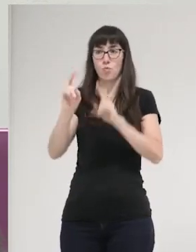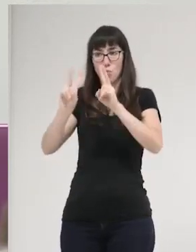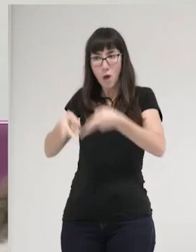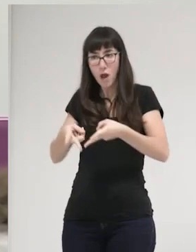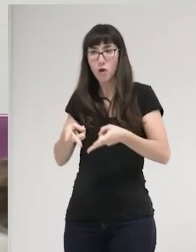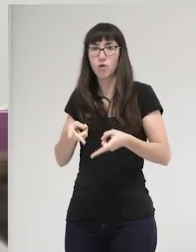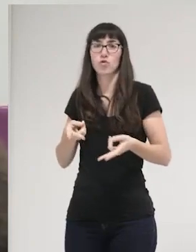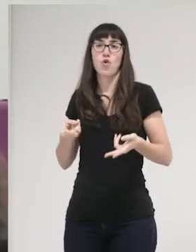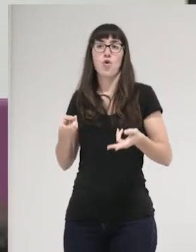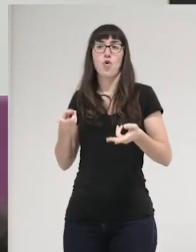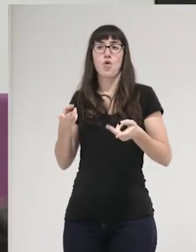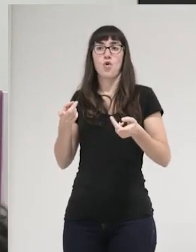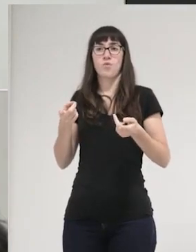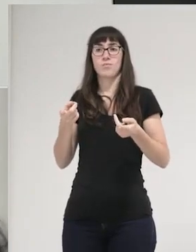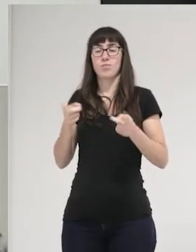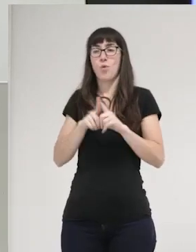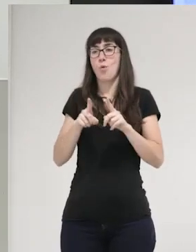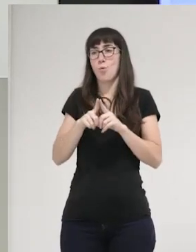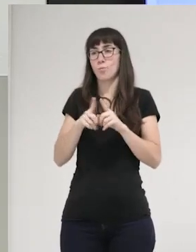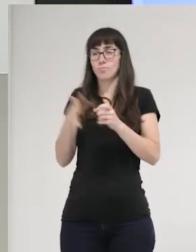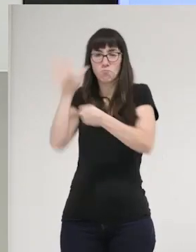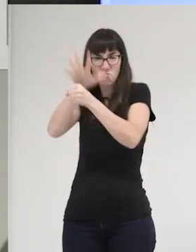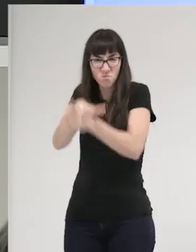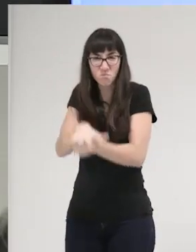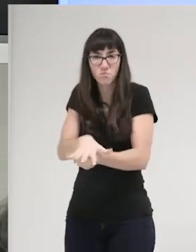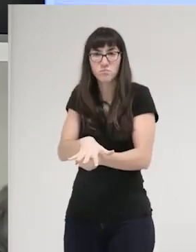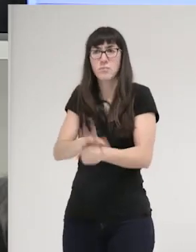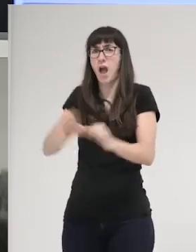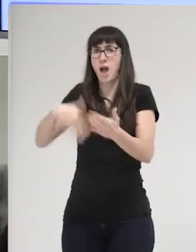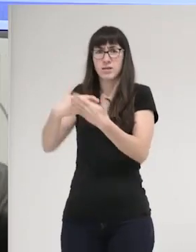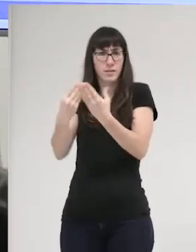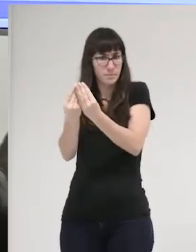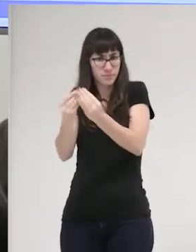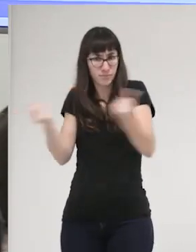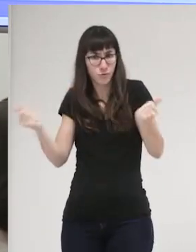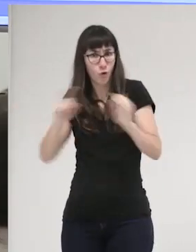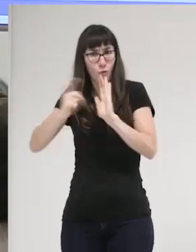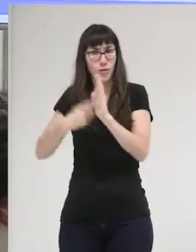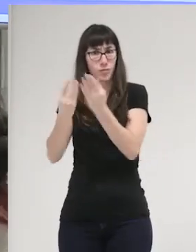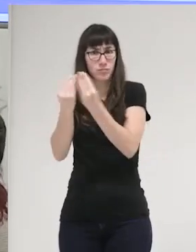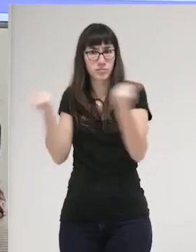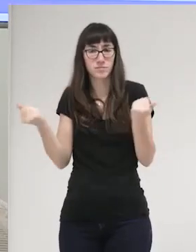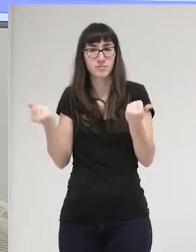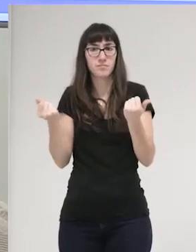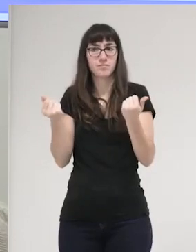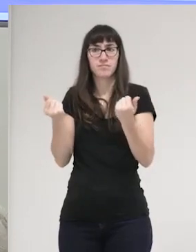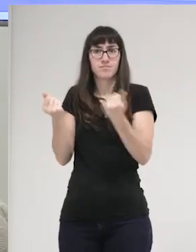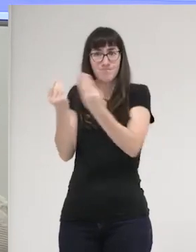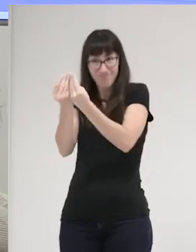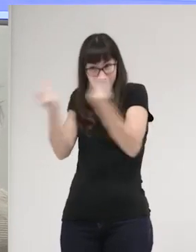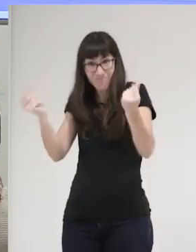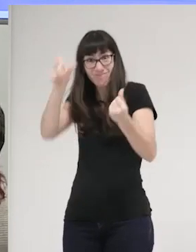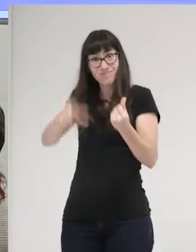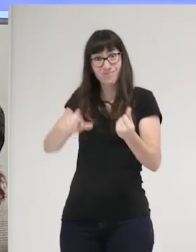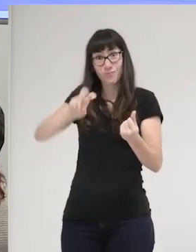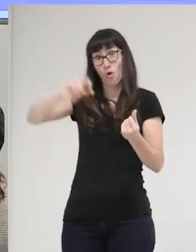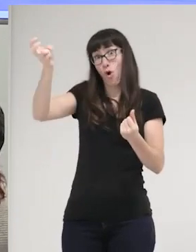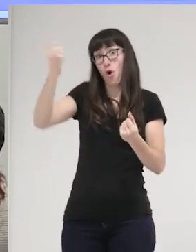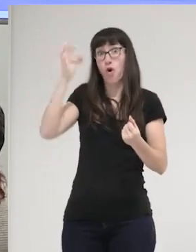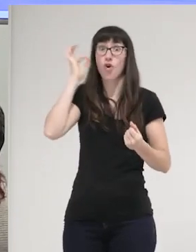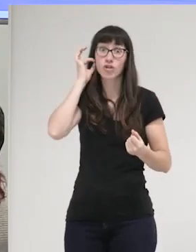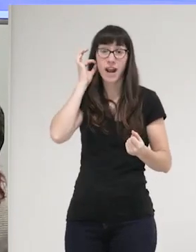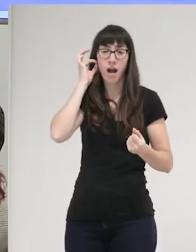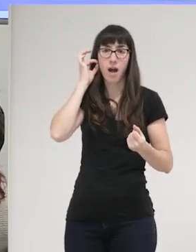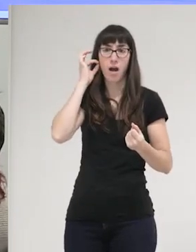no solo neutralizado, sino incluso desaparecido, ¿no? O la eliminación de la otra es una lógica del